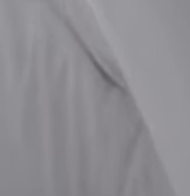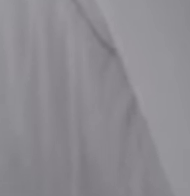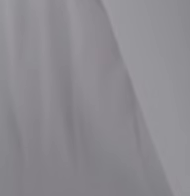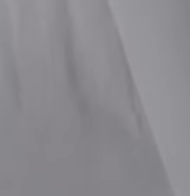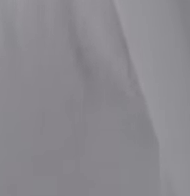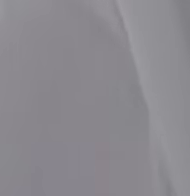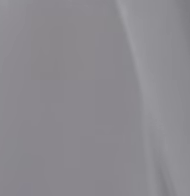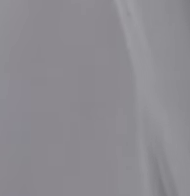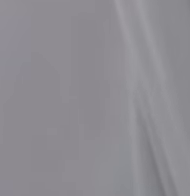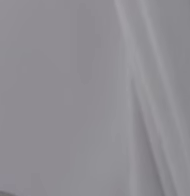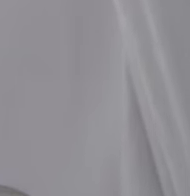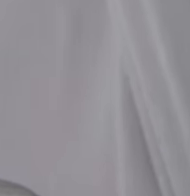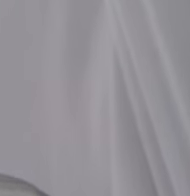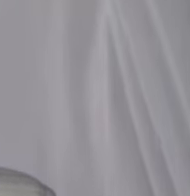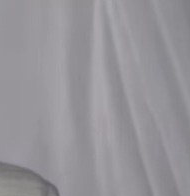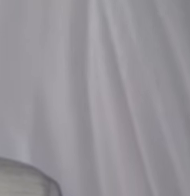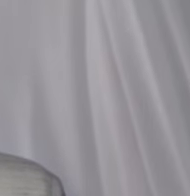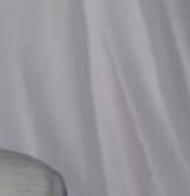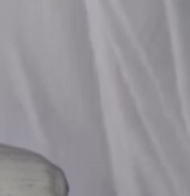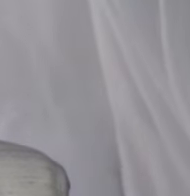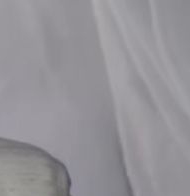integraron esta red voluntaria.